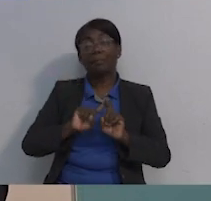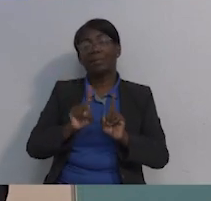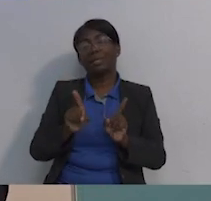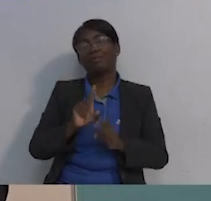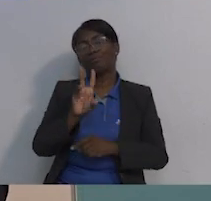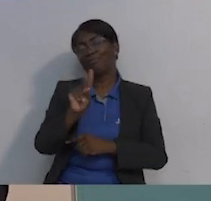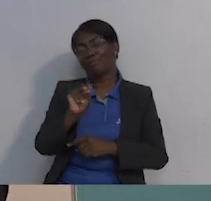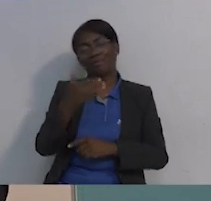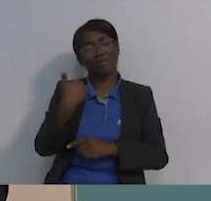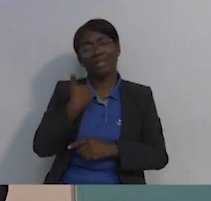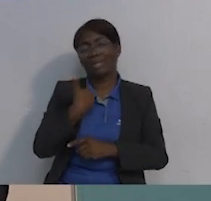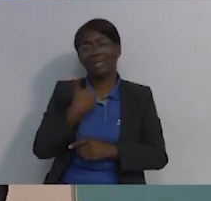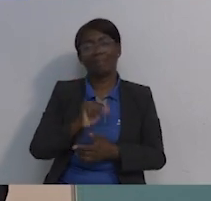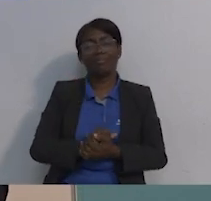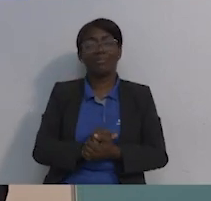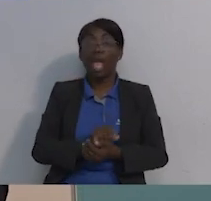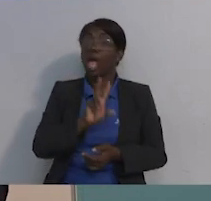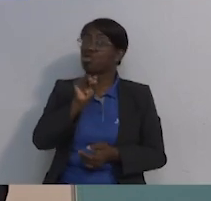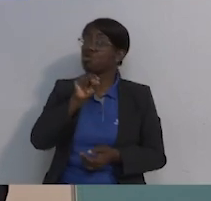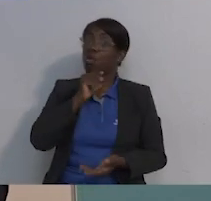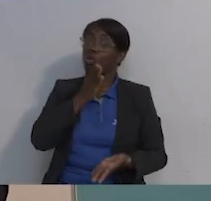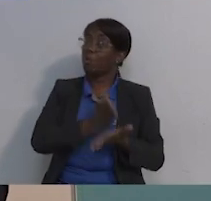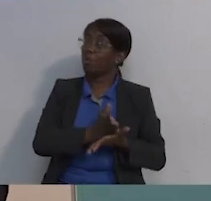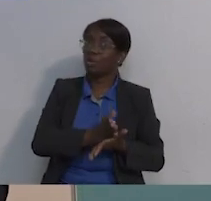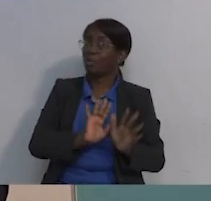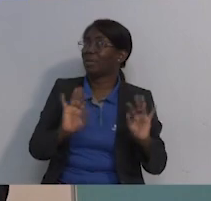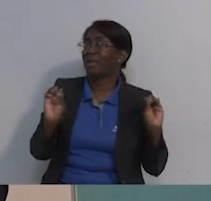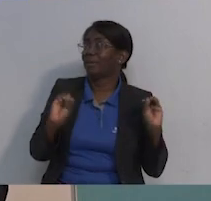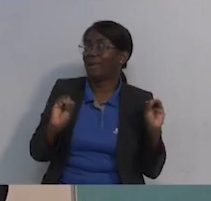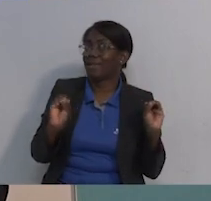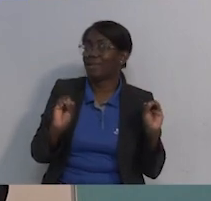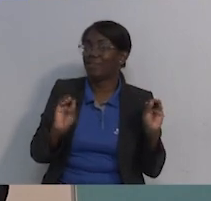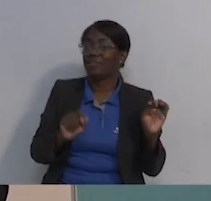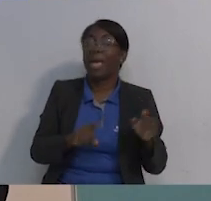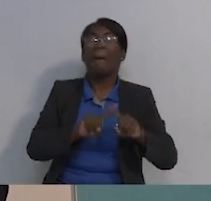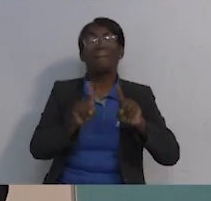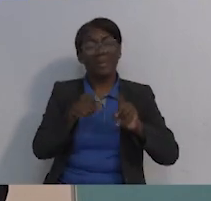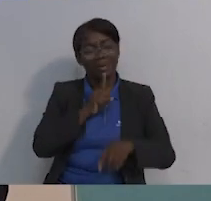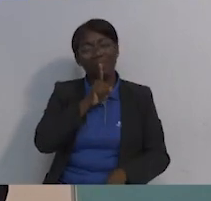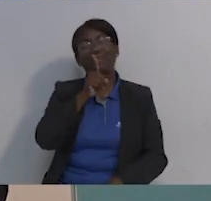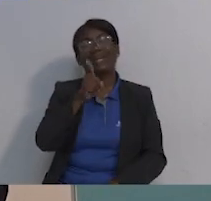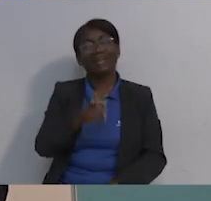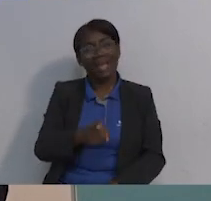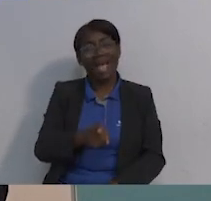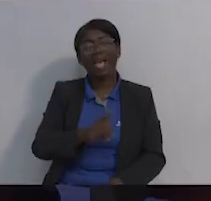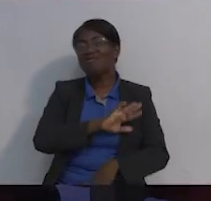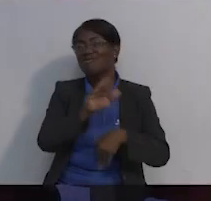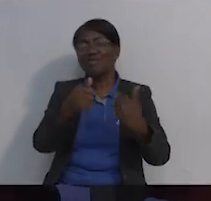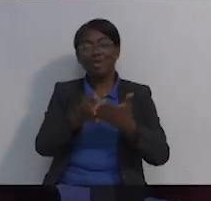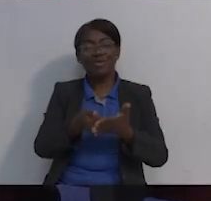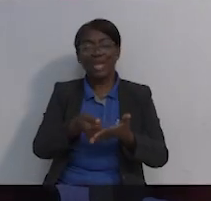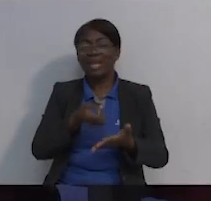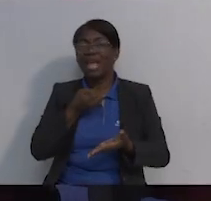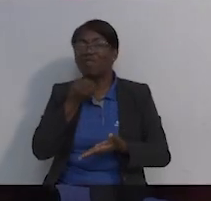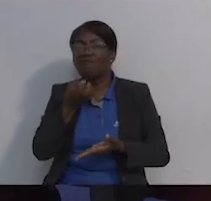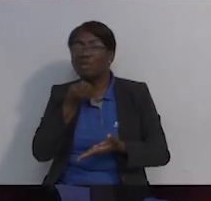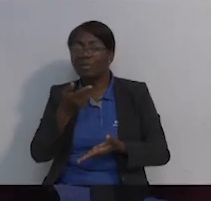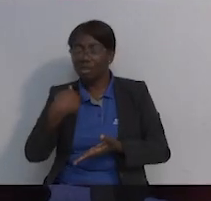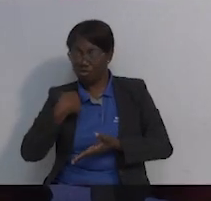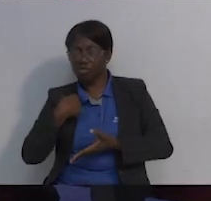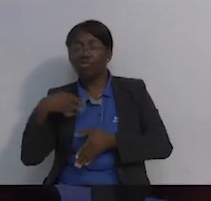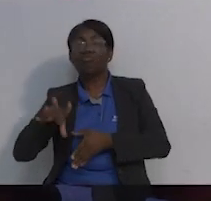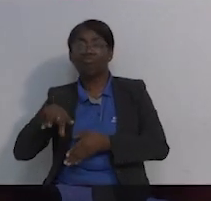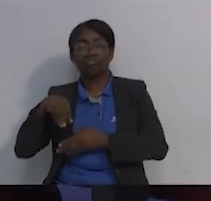debe tenerlo y sin embargo no lo tiene. No voy a comprometer el nombre aquí, pero en realidad, sí, yo tengo